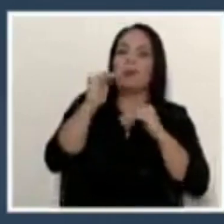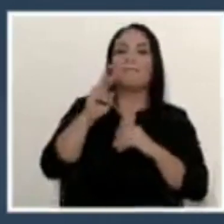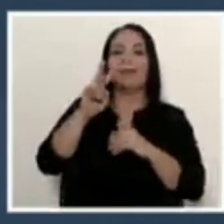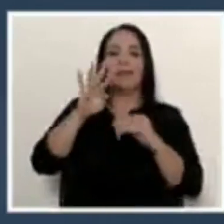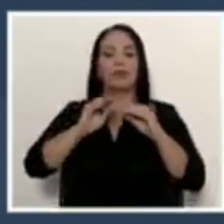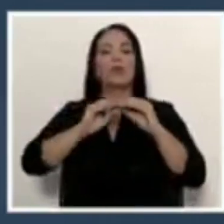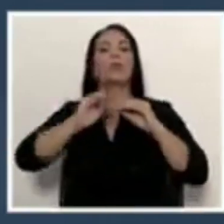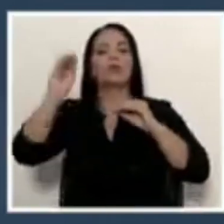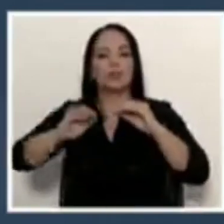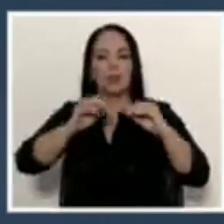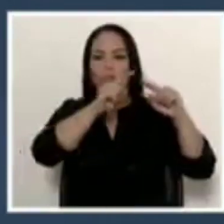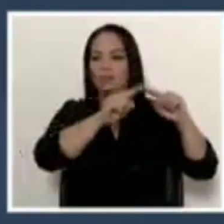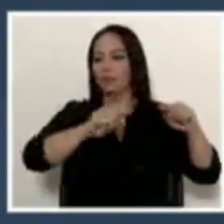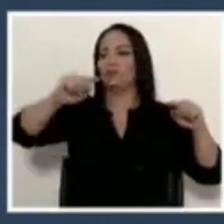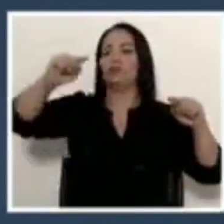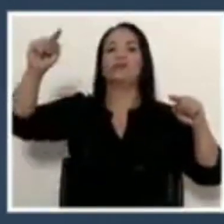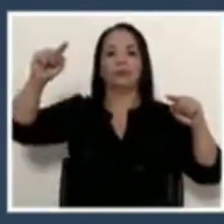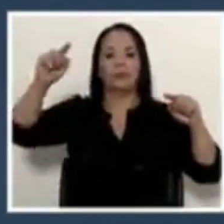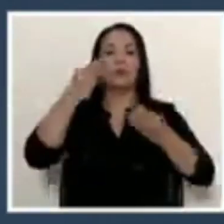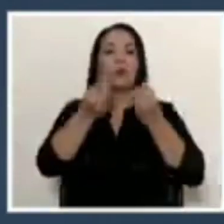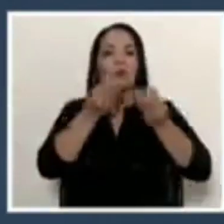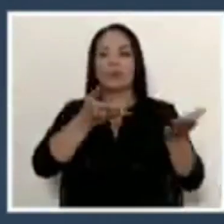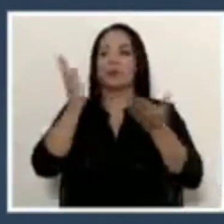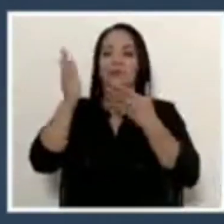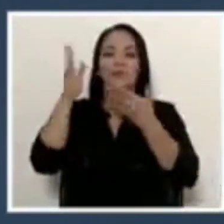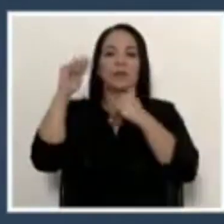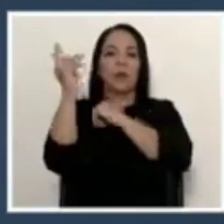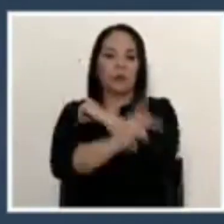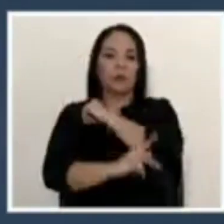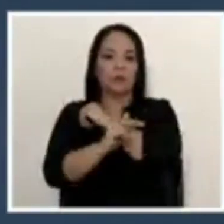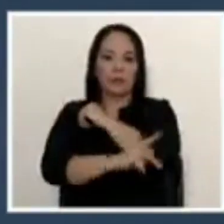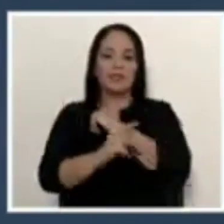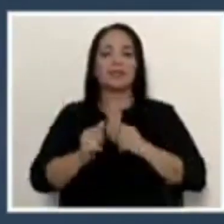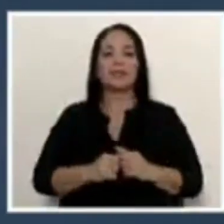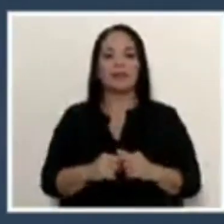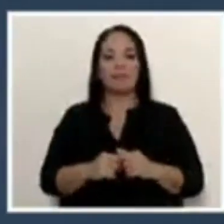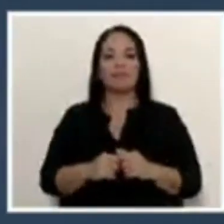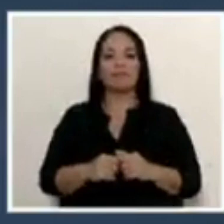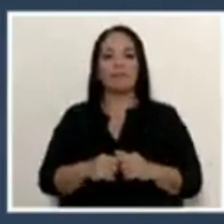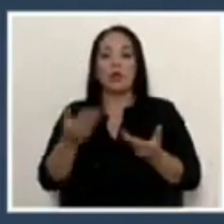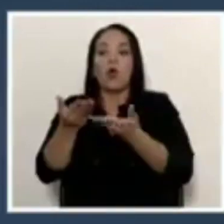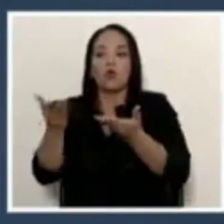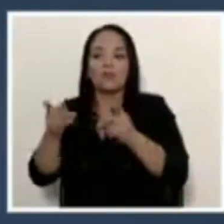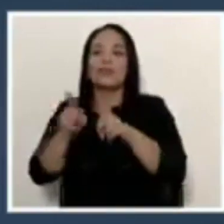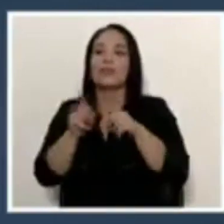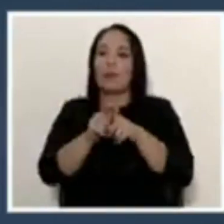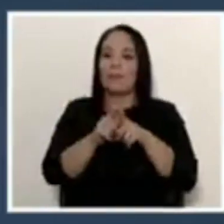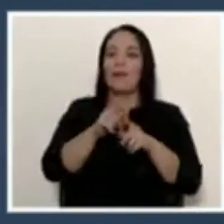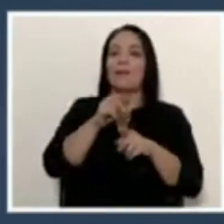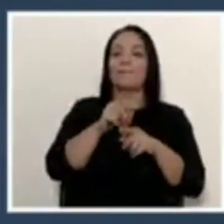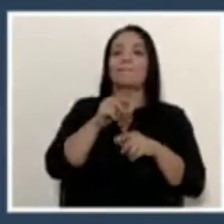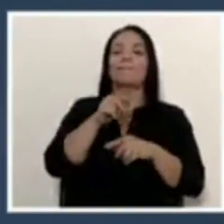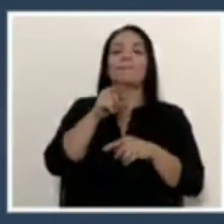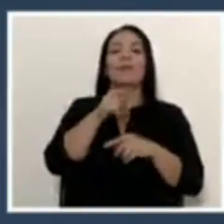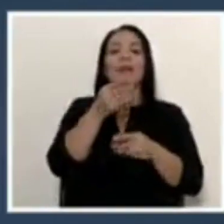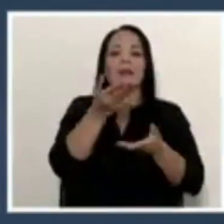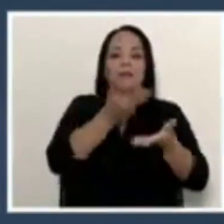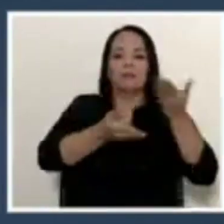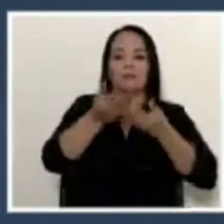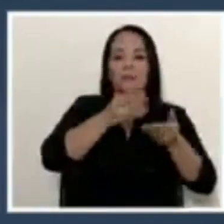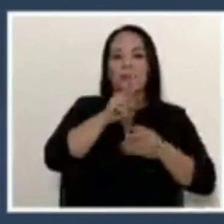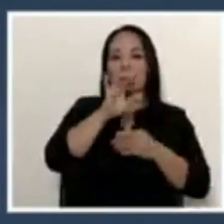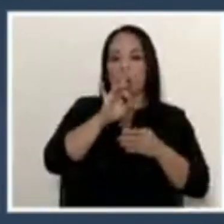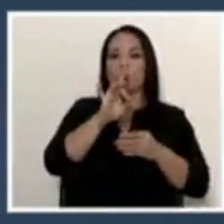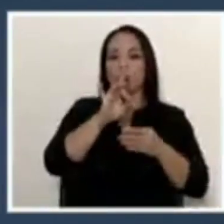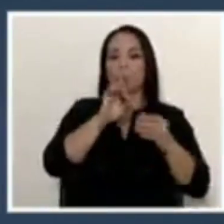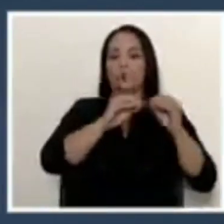% de aumento de las exportaciones de bienes y 28% de las exportaciones